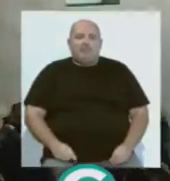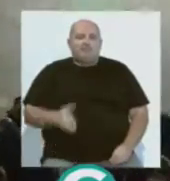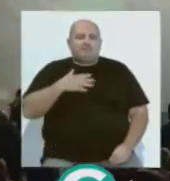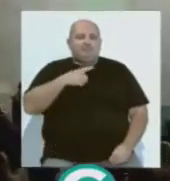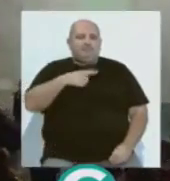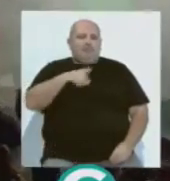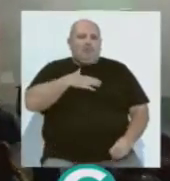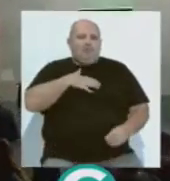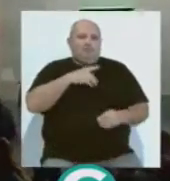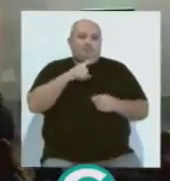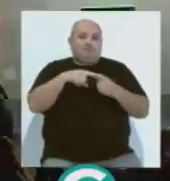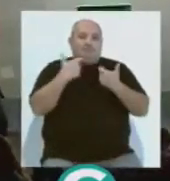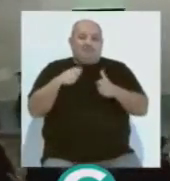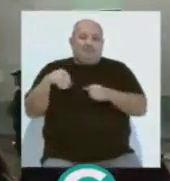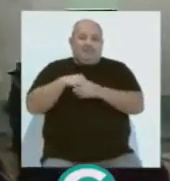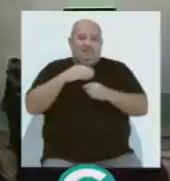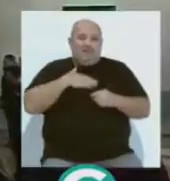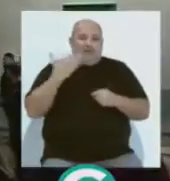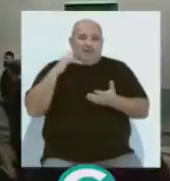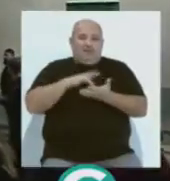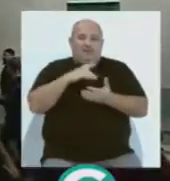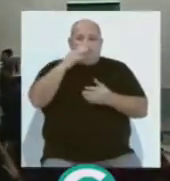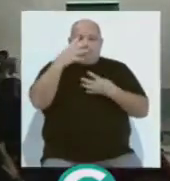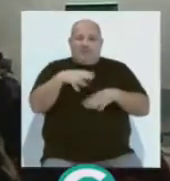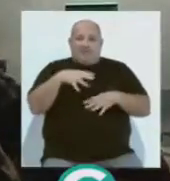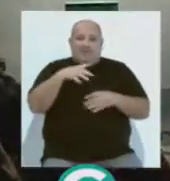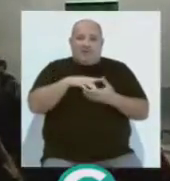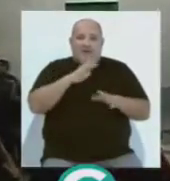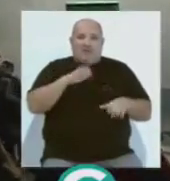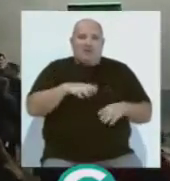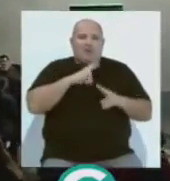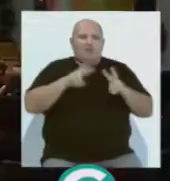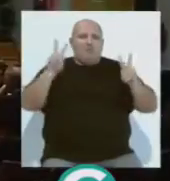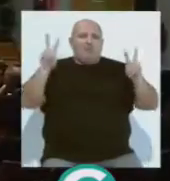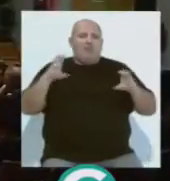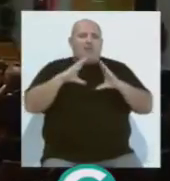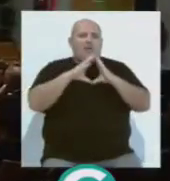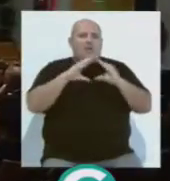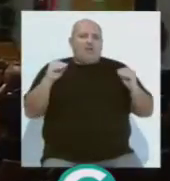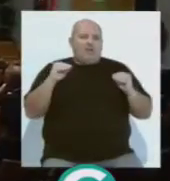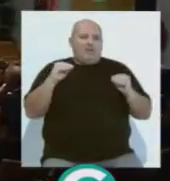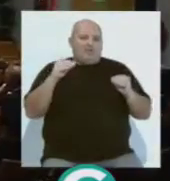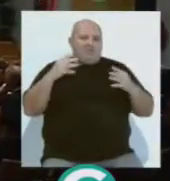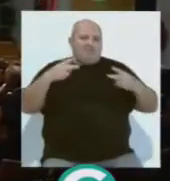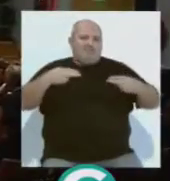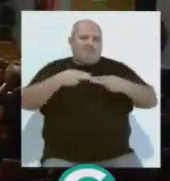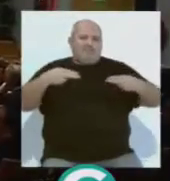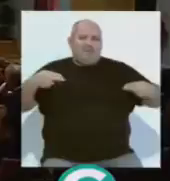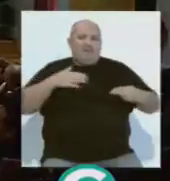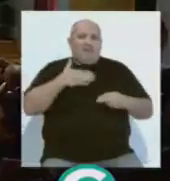Reacciones en cascada a los incidentes que se produjeron durante la manifestación en Cádiz bajo el lema Andalucía no es lugar para el fascismo.